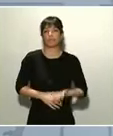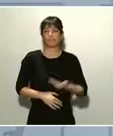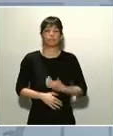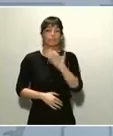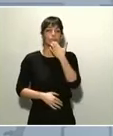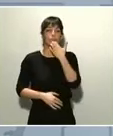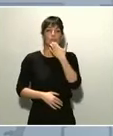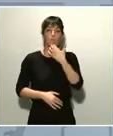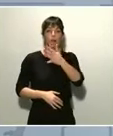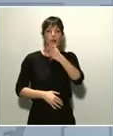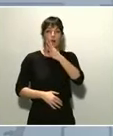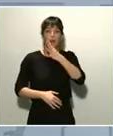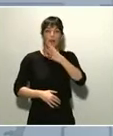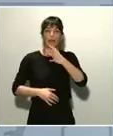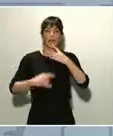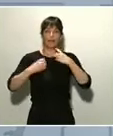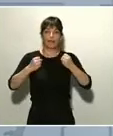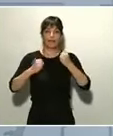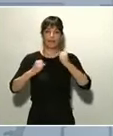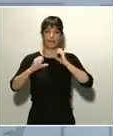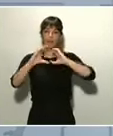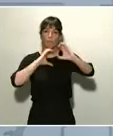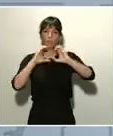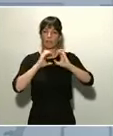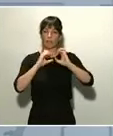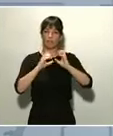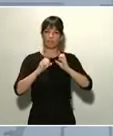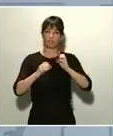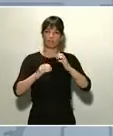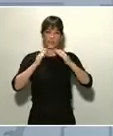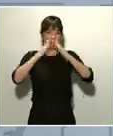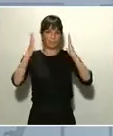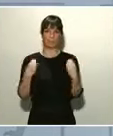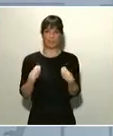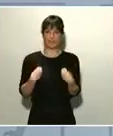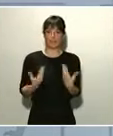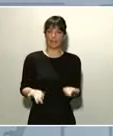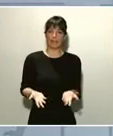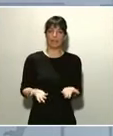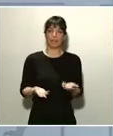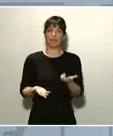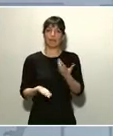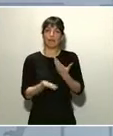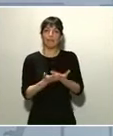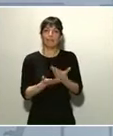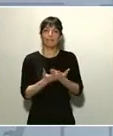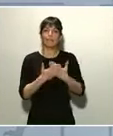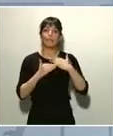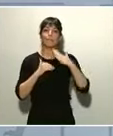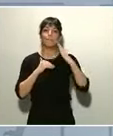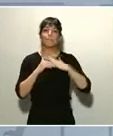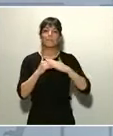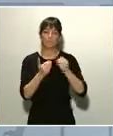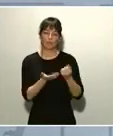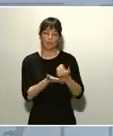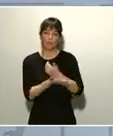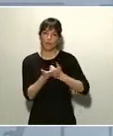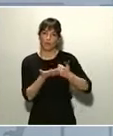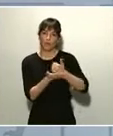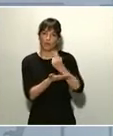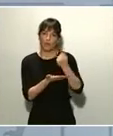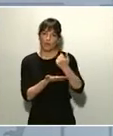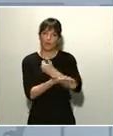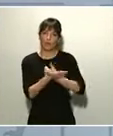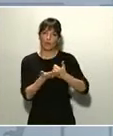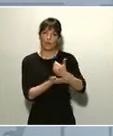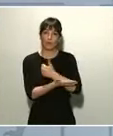agua, energía, comunicaciones, para garantizar la vivienda, para garantizar un mínimo de ingresos que, insisto, en esta crisis